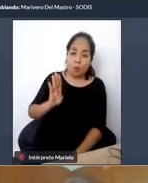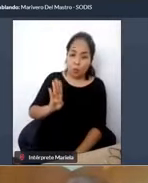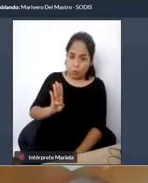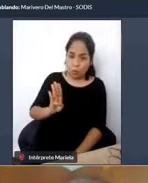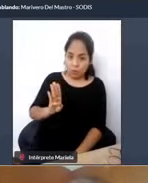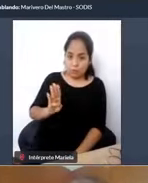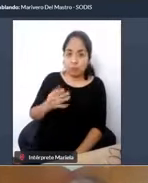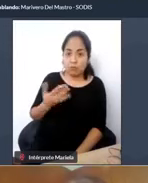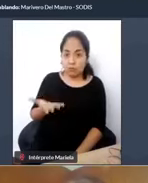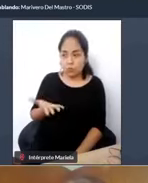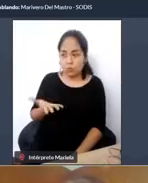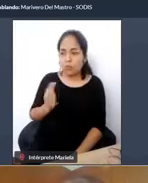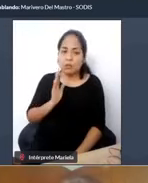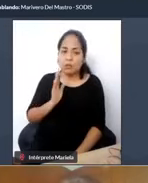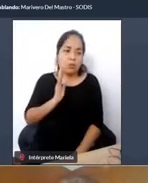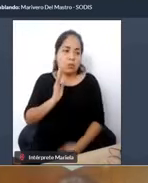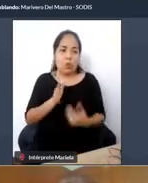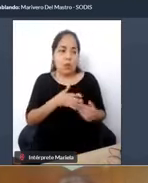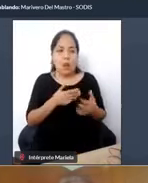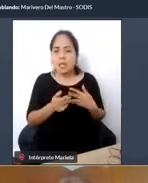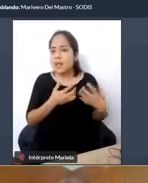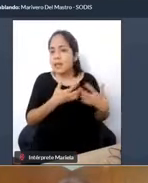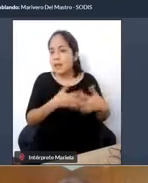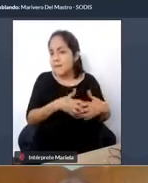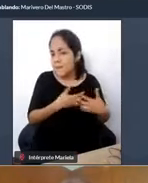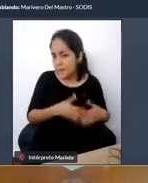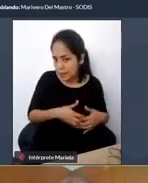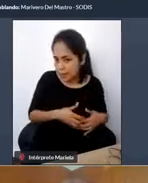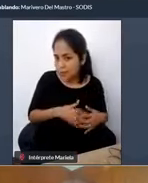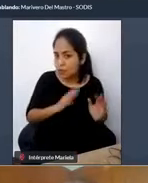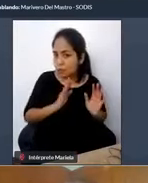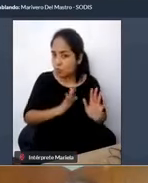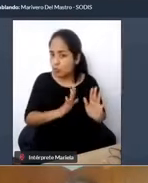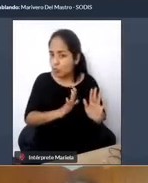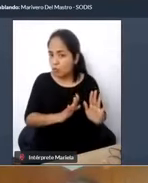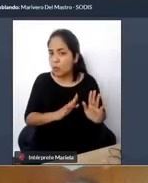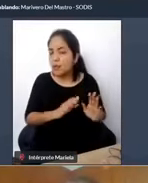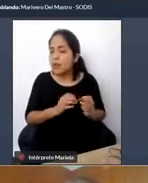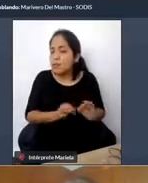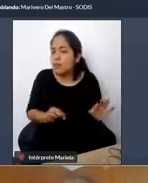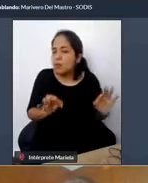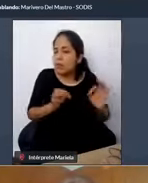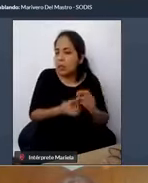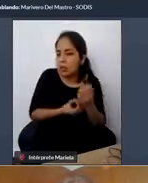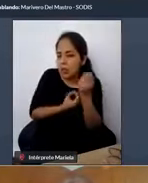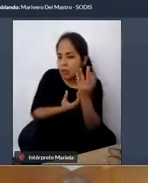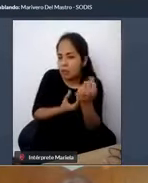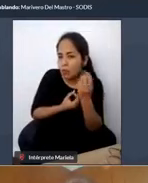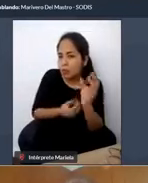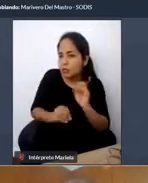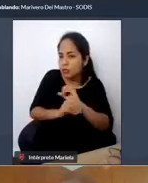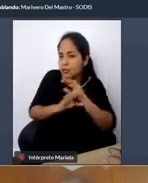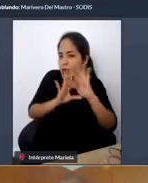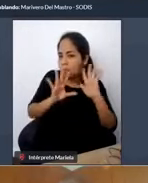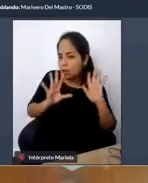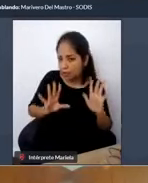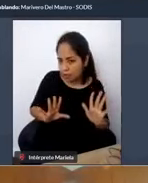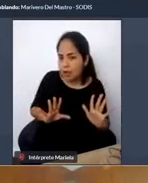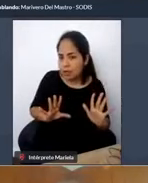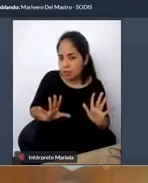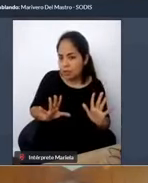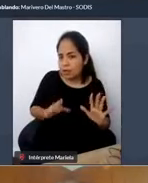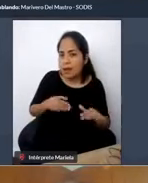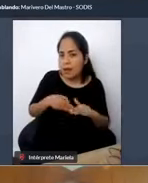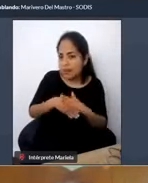transporte o de la entidad encargada, debe brindar toda la información relacionada a ese servicio en un formato accesible.